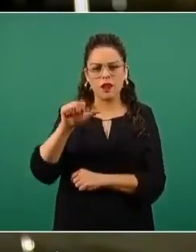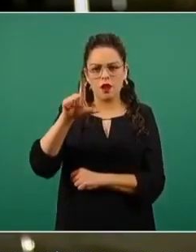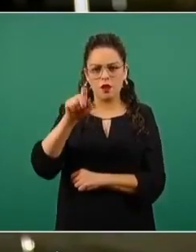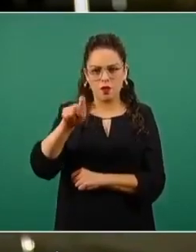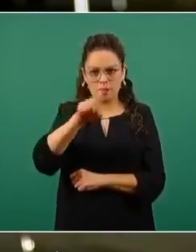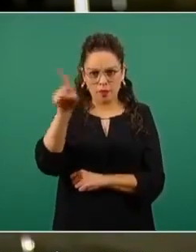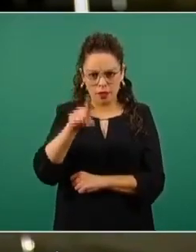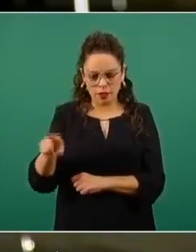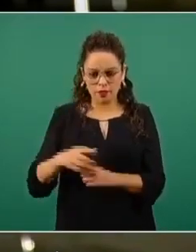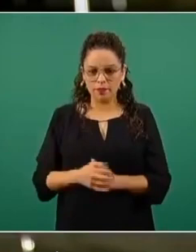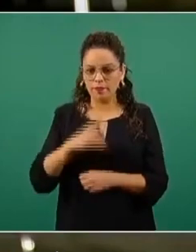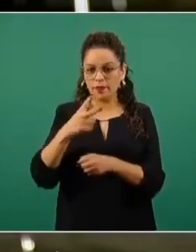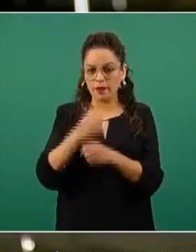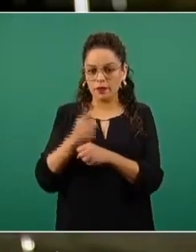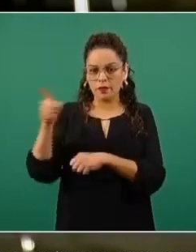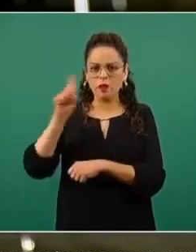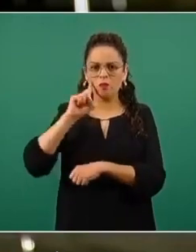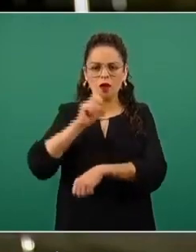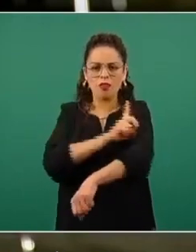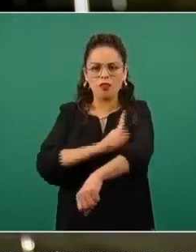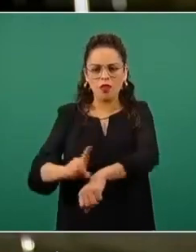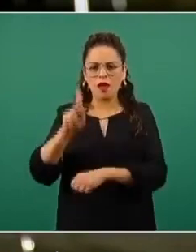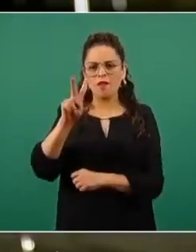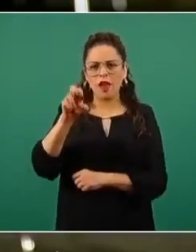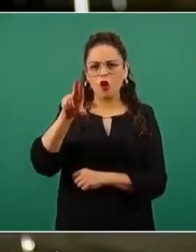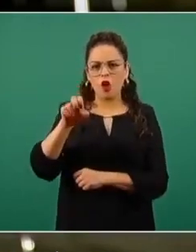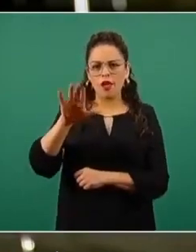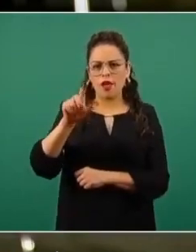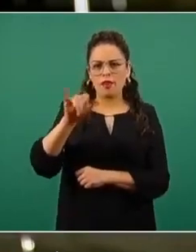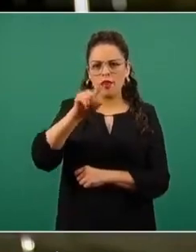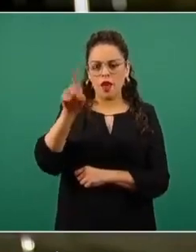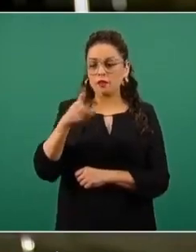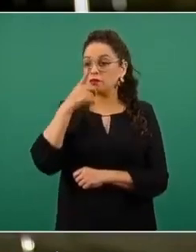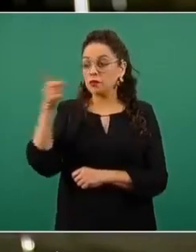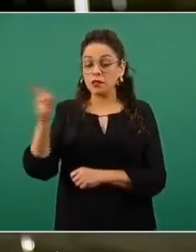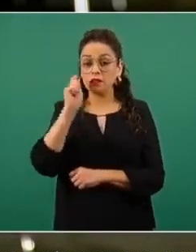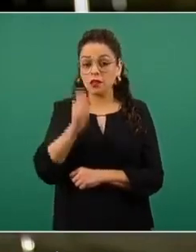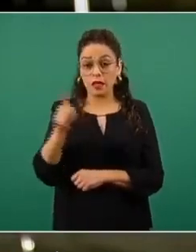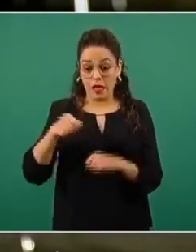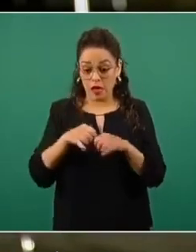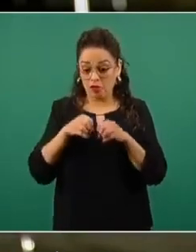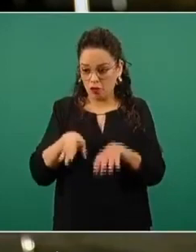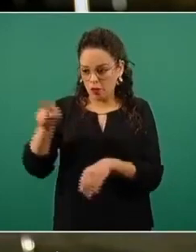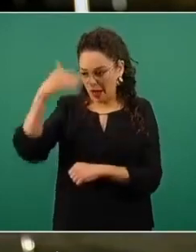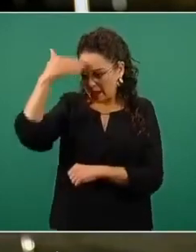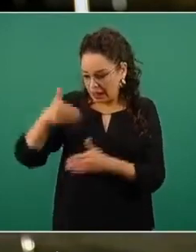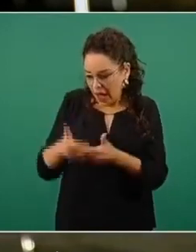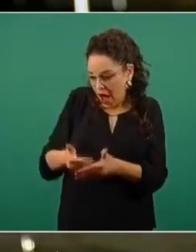propia superdelegada Verónica Díaz, que aprovechándose de la información privilegiada